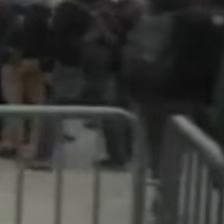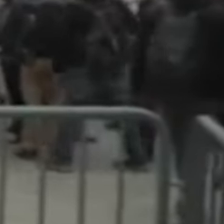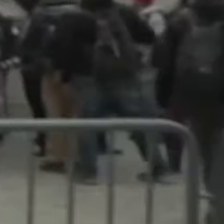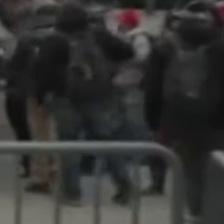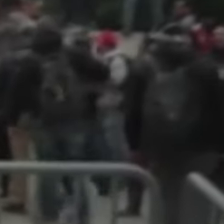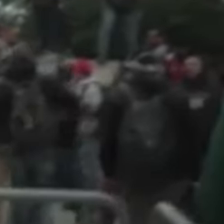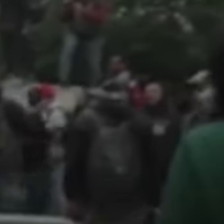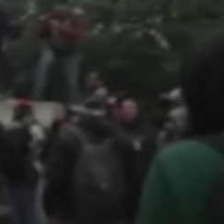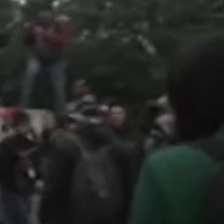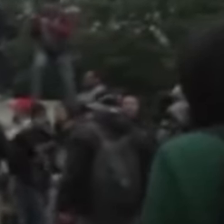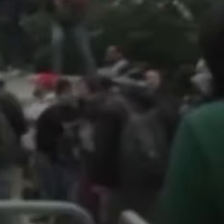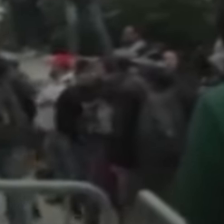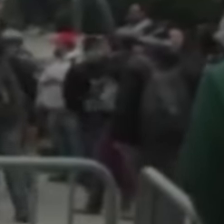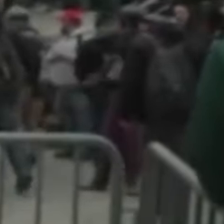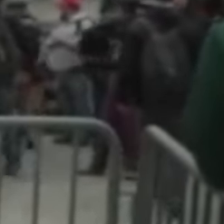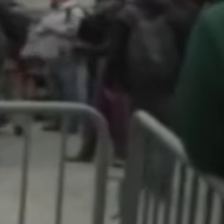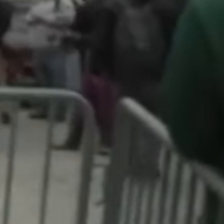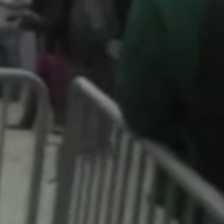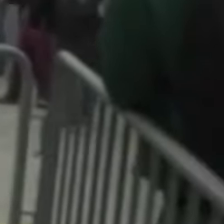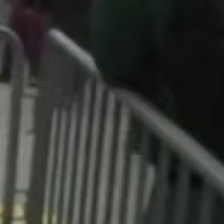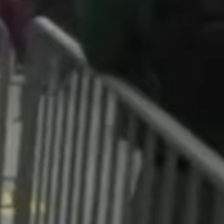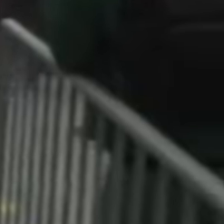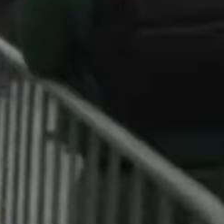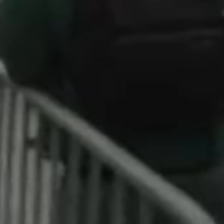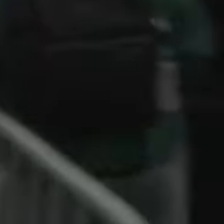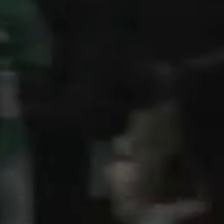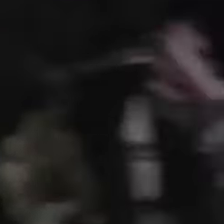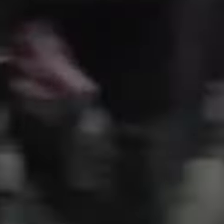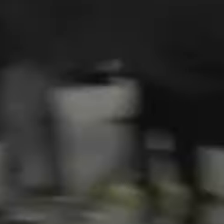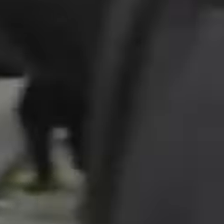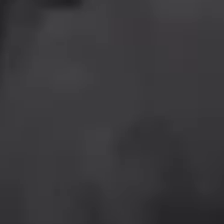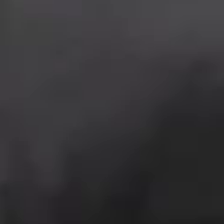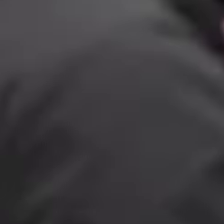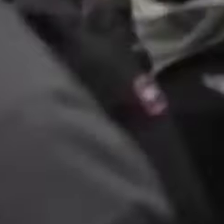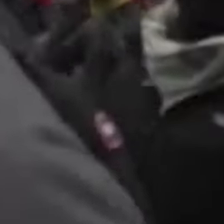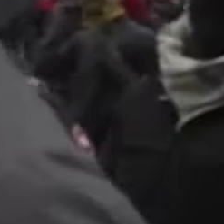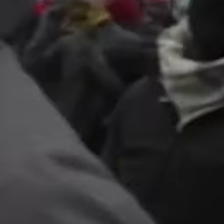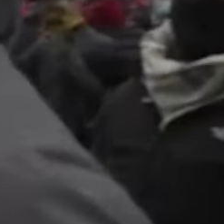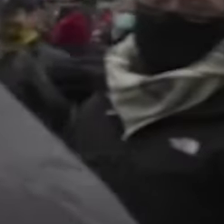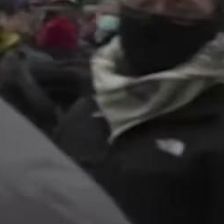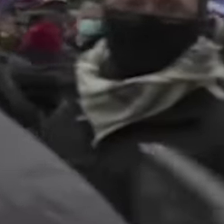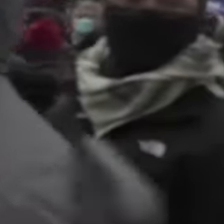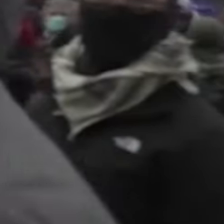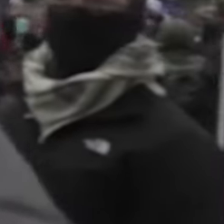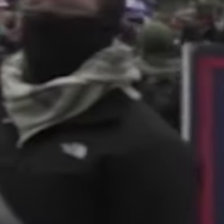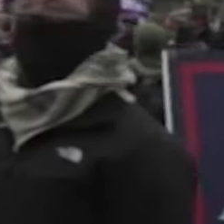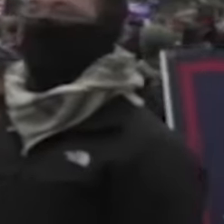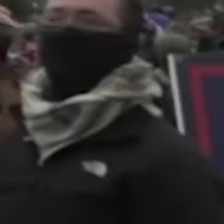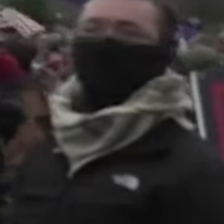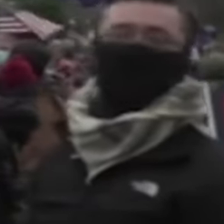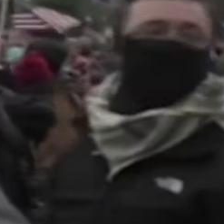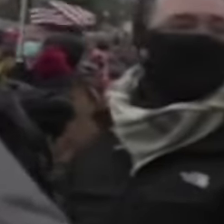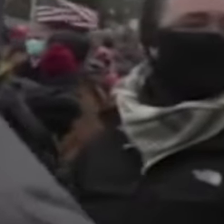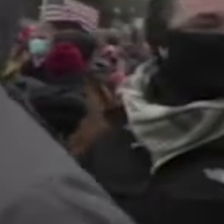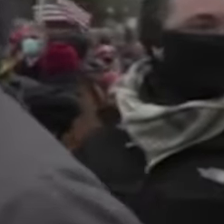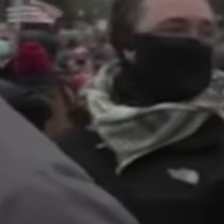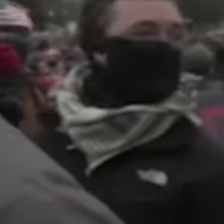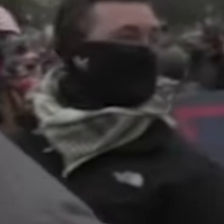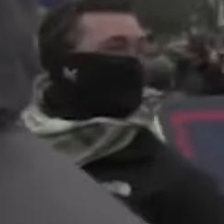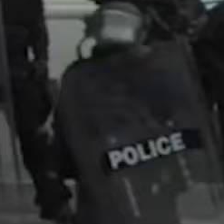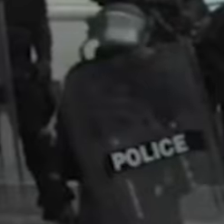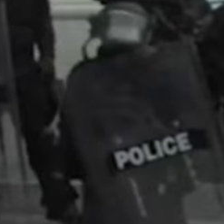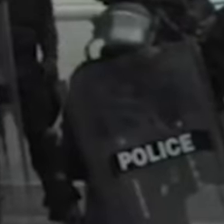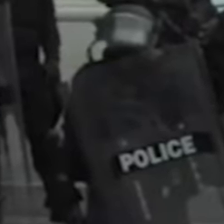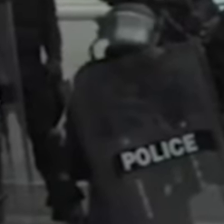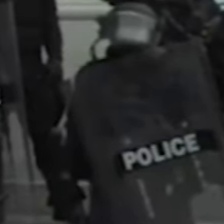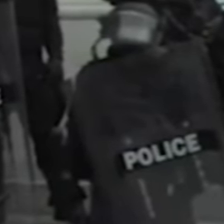La Casa Blanca y el Pentágono anunciaron el despliegue de un millar de efectivos de la Guardia Nacional en Washington y estados vecinos para respaldar la aplicación